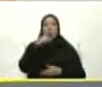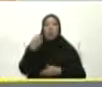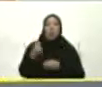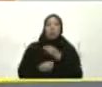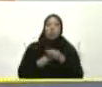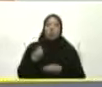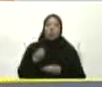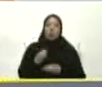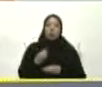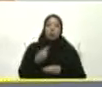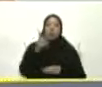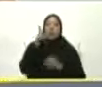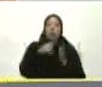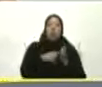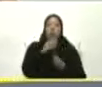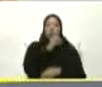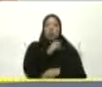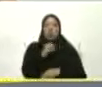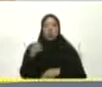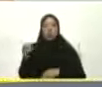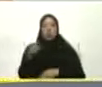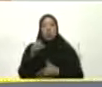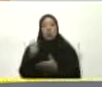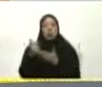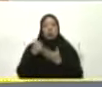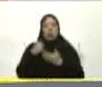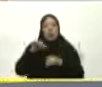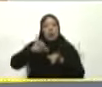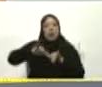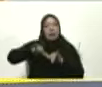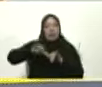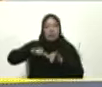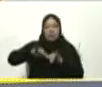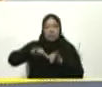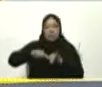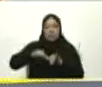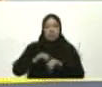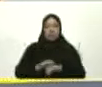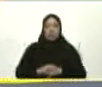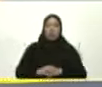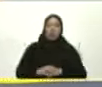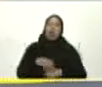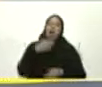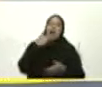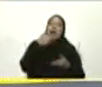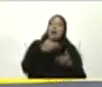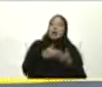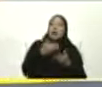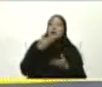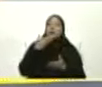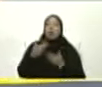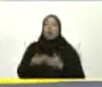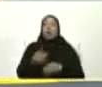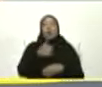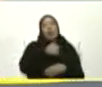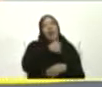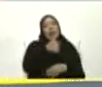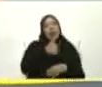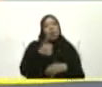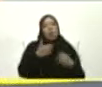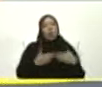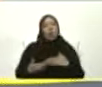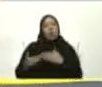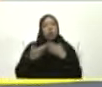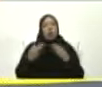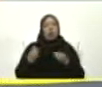siente Maylaris Con su Facultad de Ingeniería Bueno Ingeniero Muchísimas gracias En nombre De cada uno De los estudiantes Que hacemos